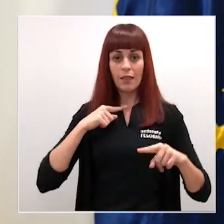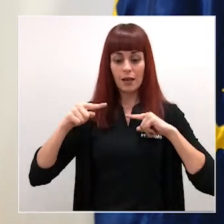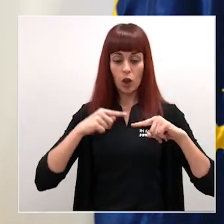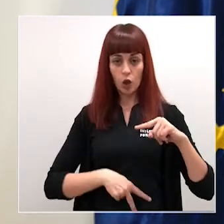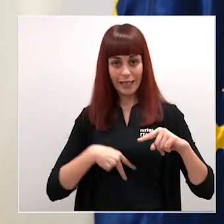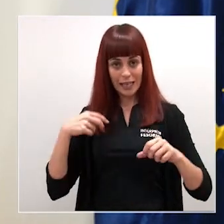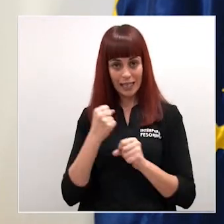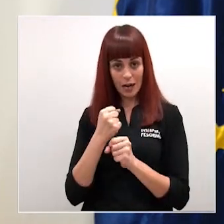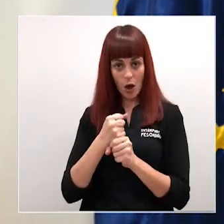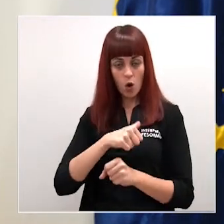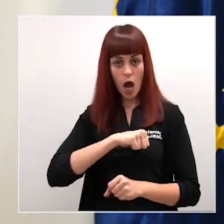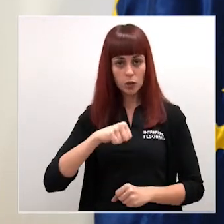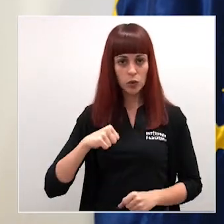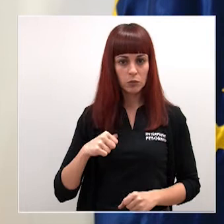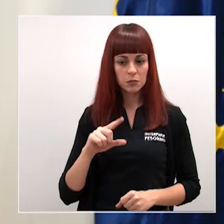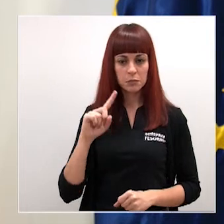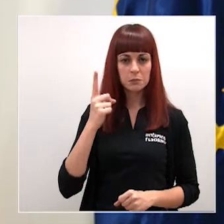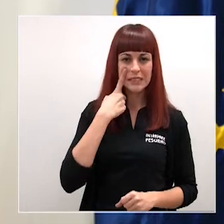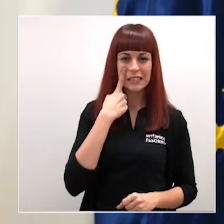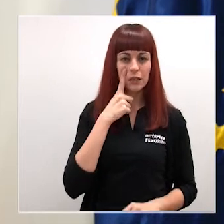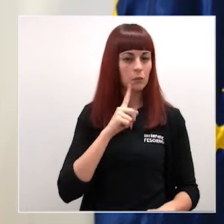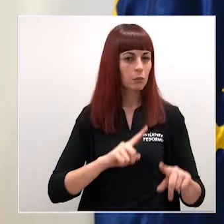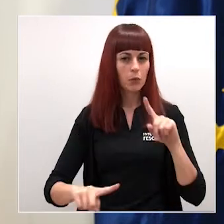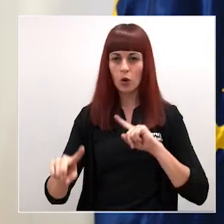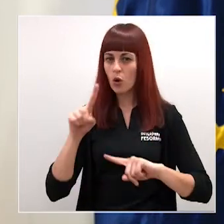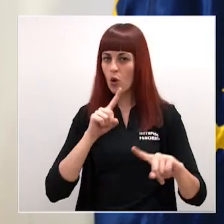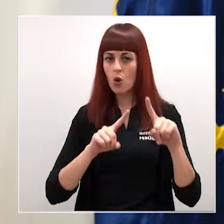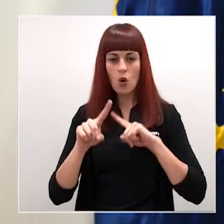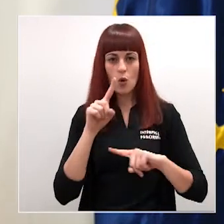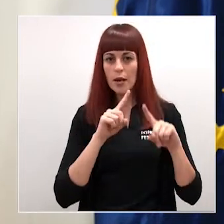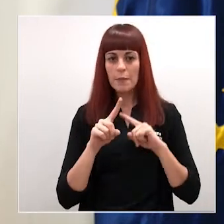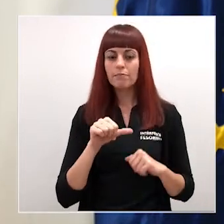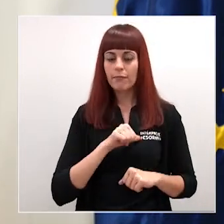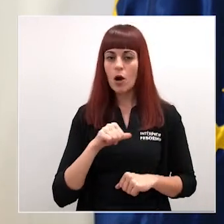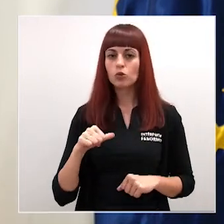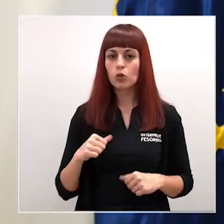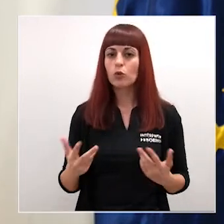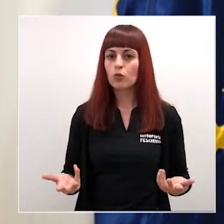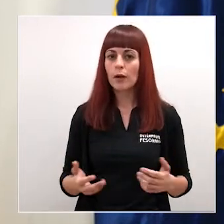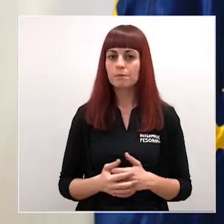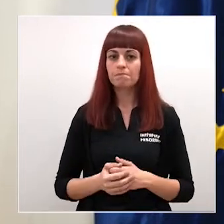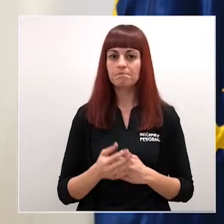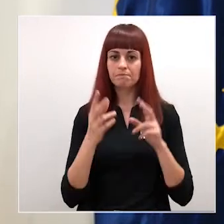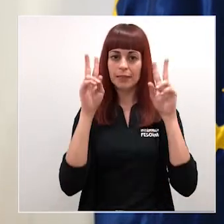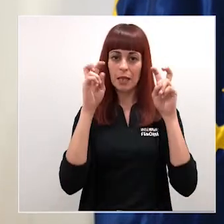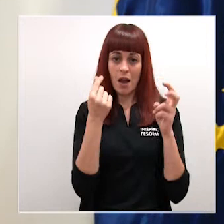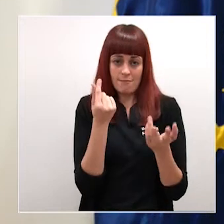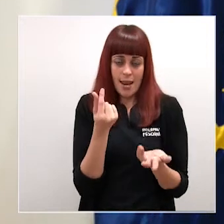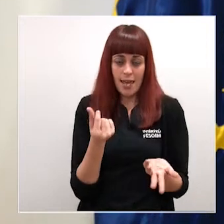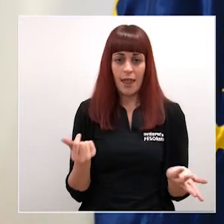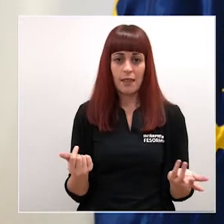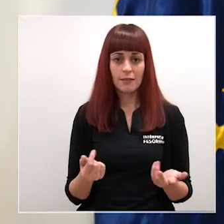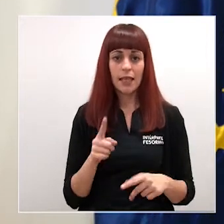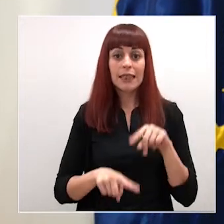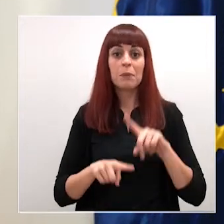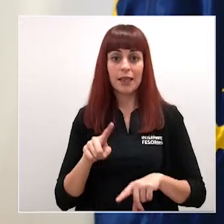Trabajo Autónomo hemos detectado que uno de los grandes problemas que encuentran los autónomos es la liquidez dependiendo